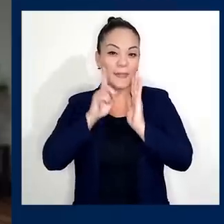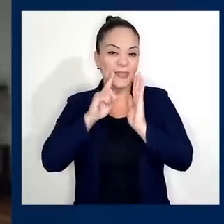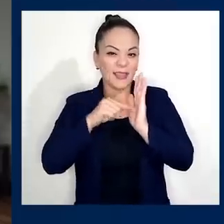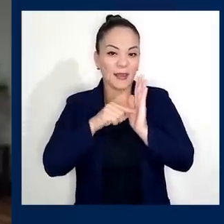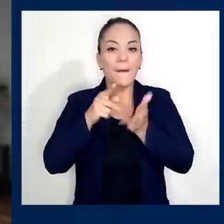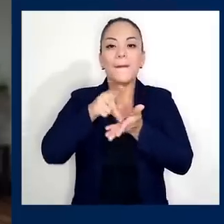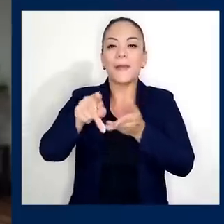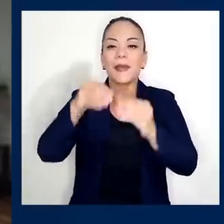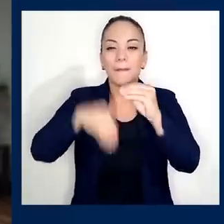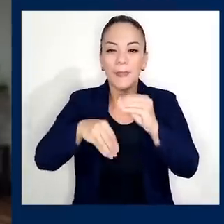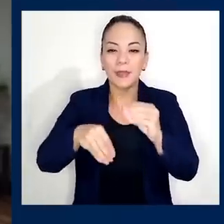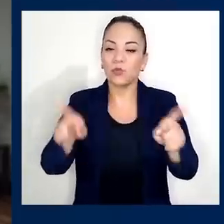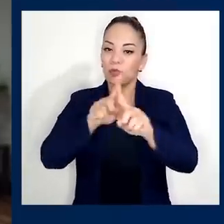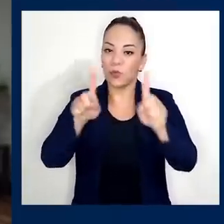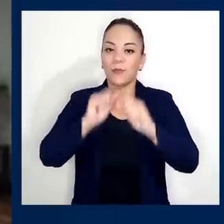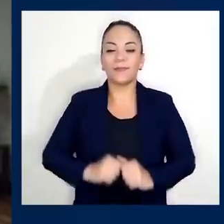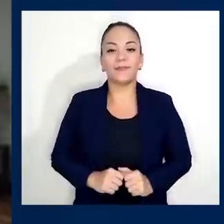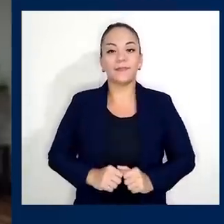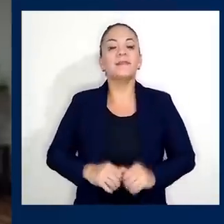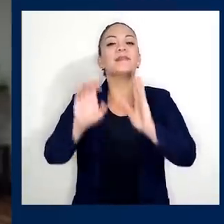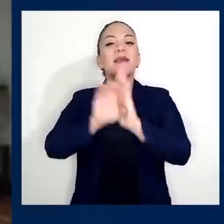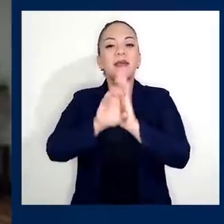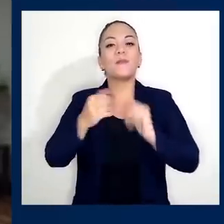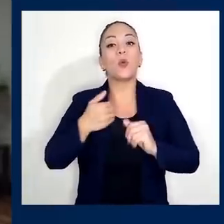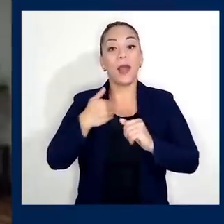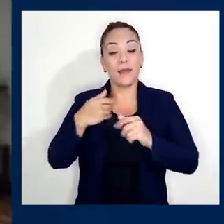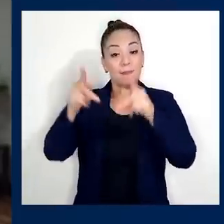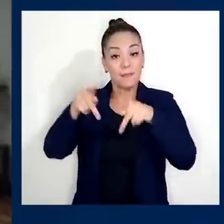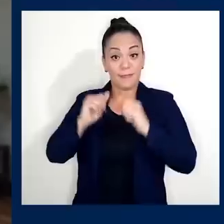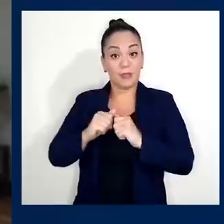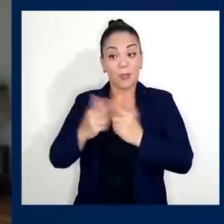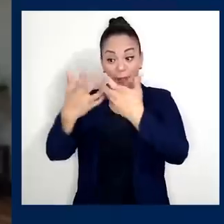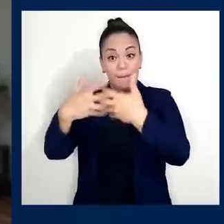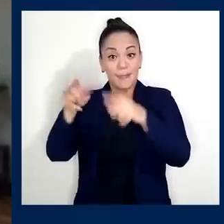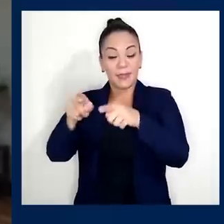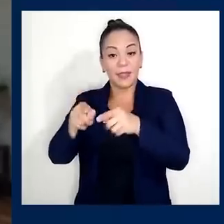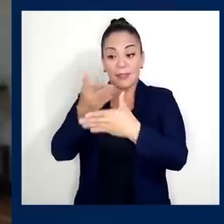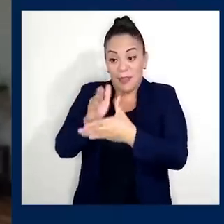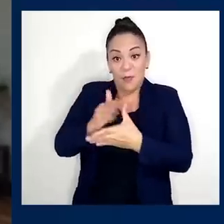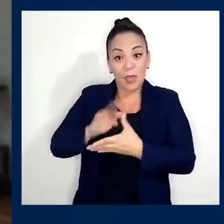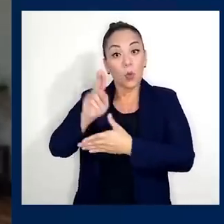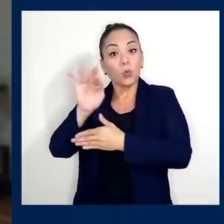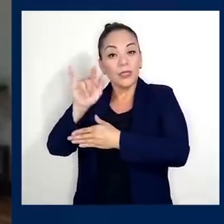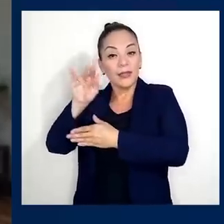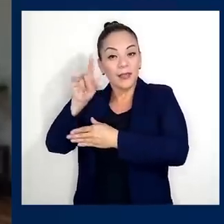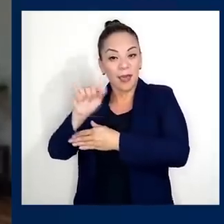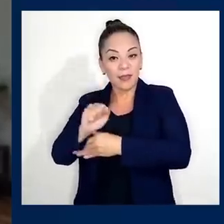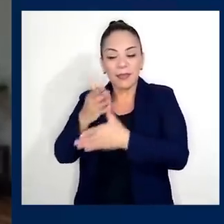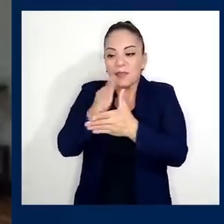menos. Un ejemplo, hay empresas que dividen el crecimiento de sus utilidades entre varias